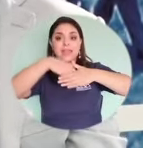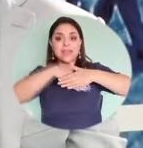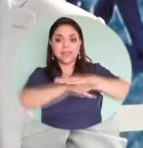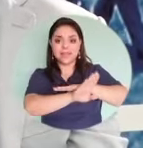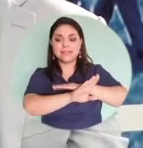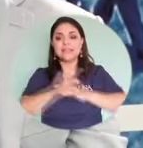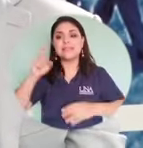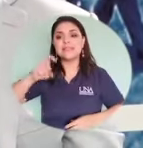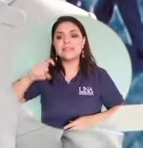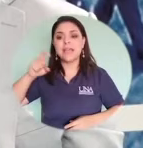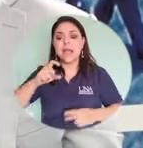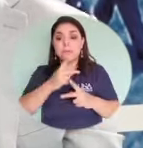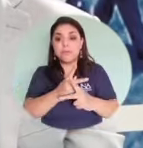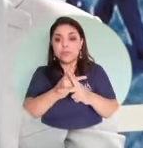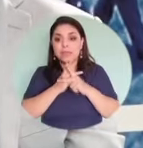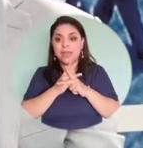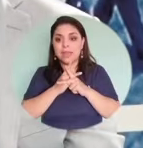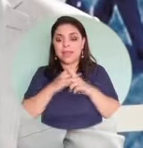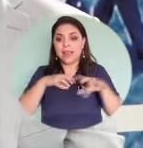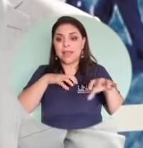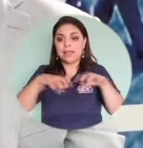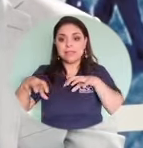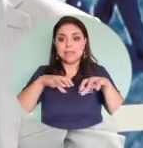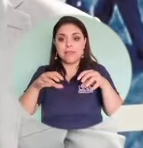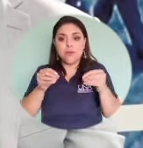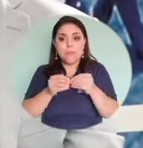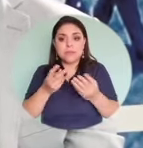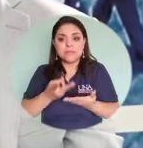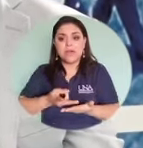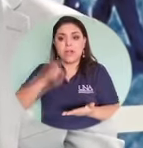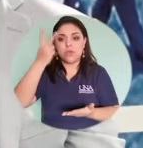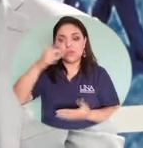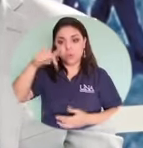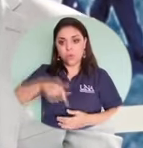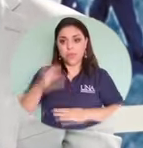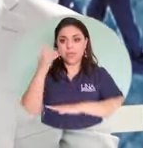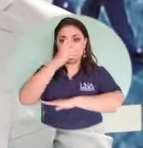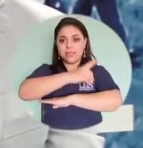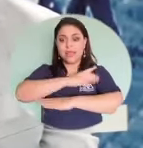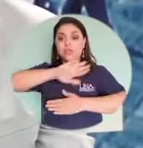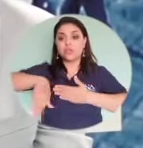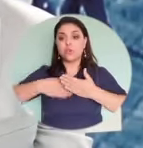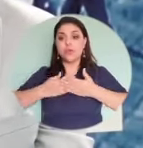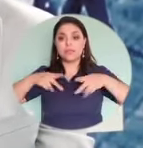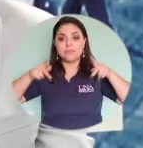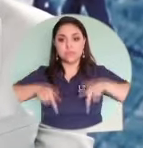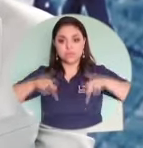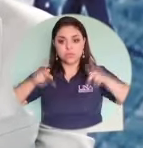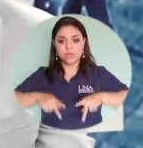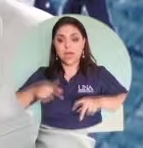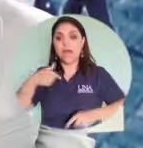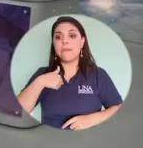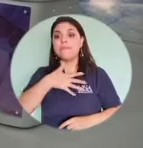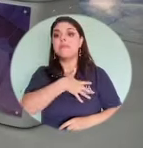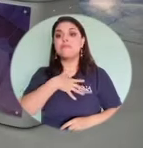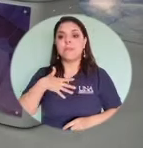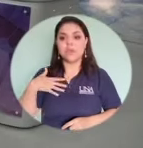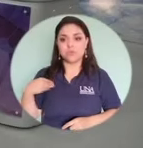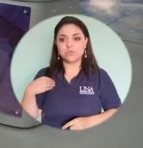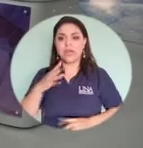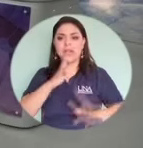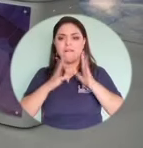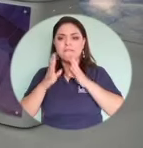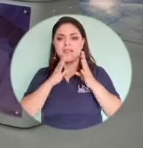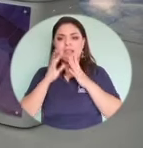proteger el activo más valioso de hoy en día de todas las personas. De hecho, me gusta plantear ciberseguridad inicialmente en un contexto más